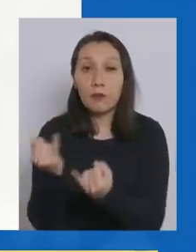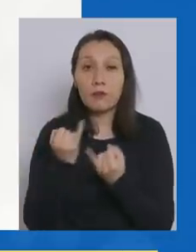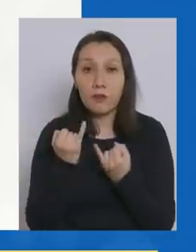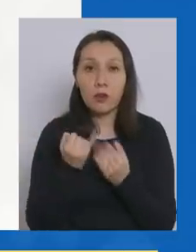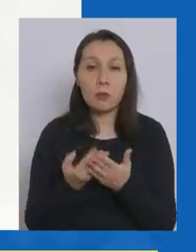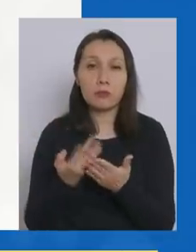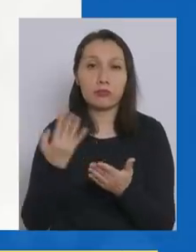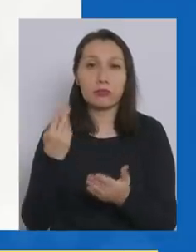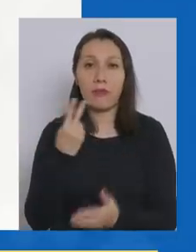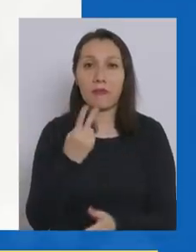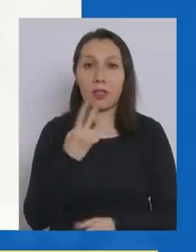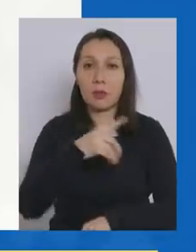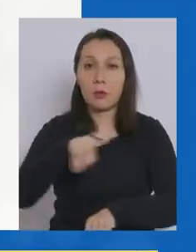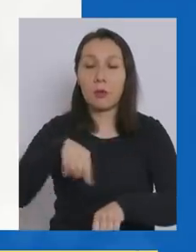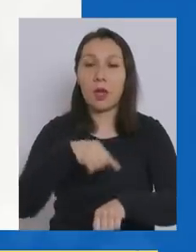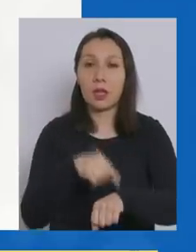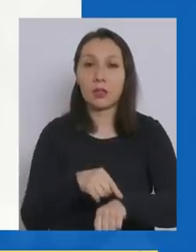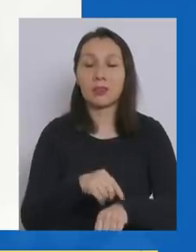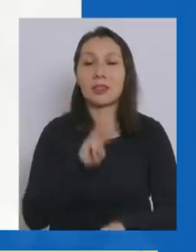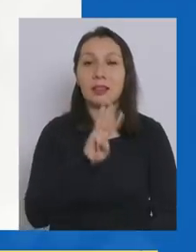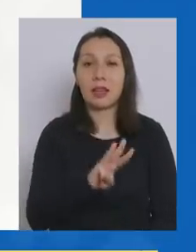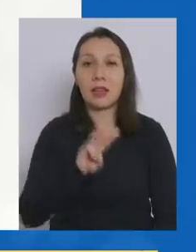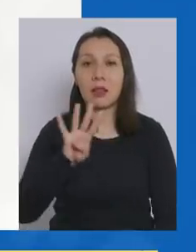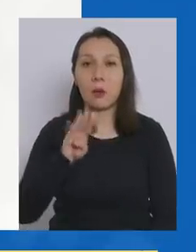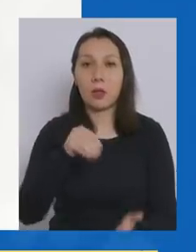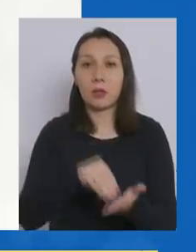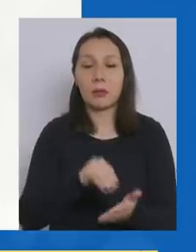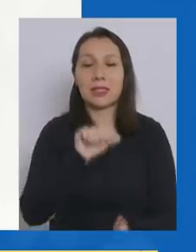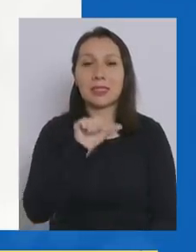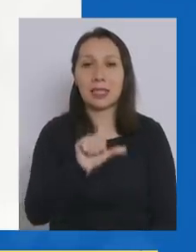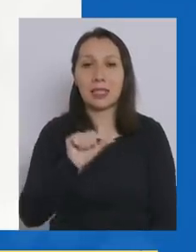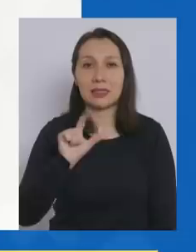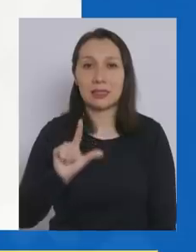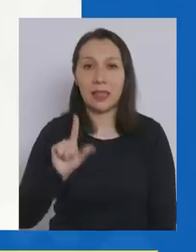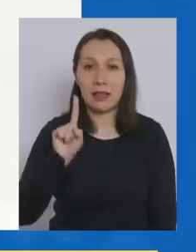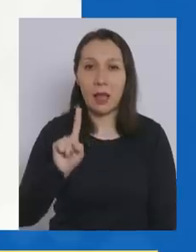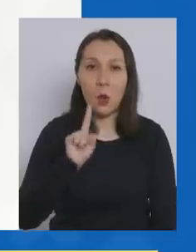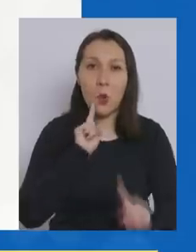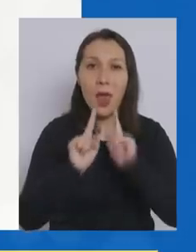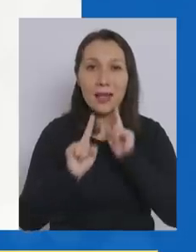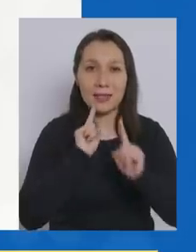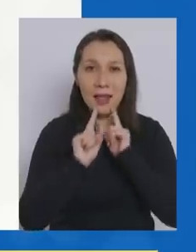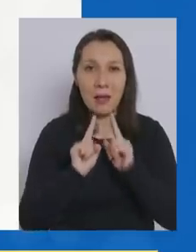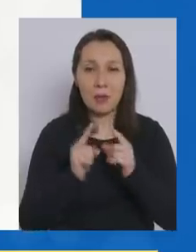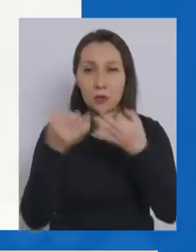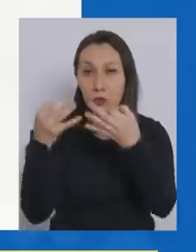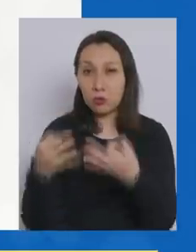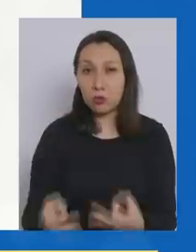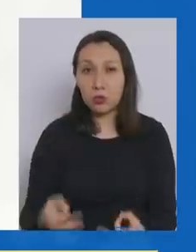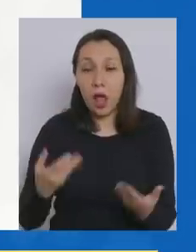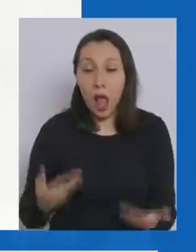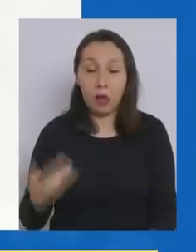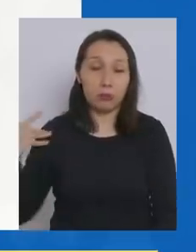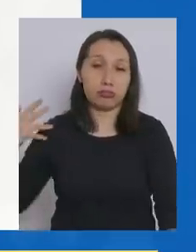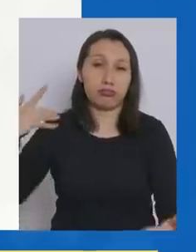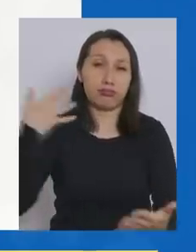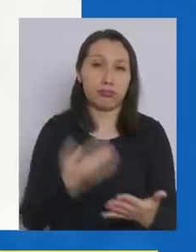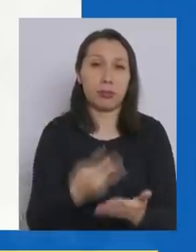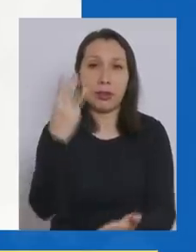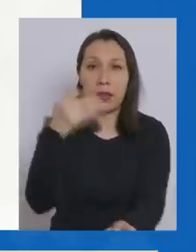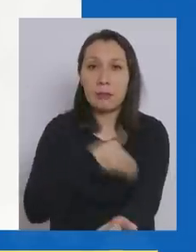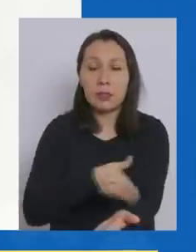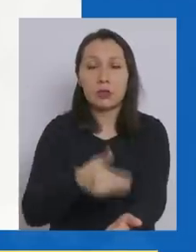durante las últimas 24 horas 34.671 exámenes, totalizando a la fecha 3